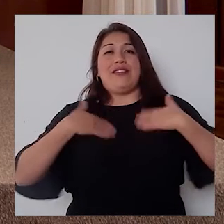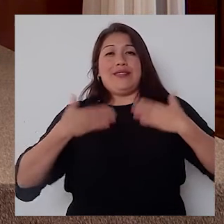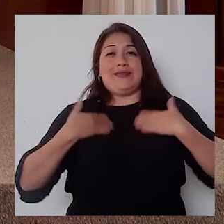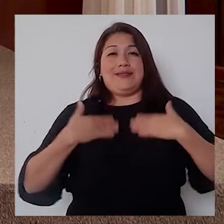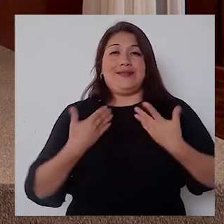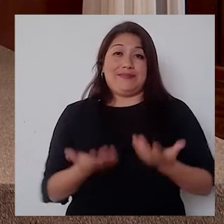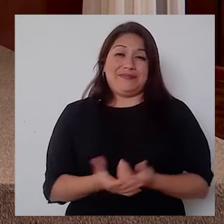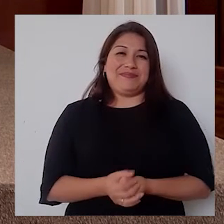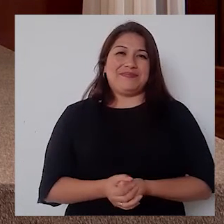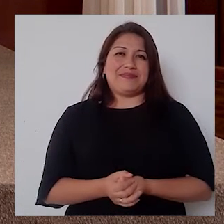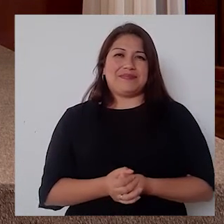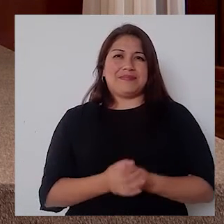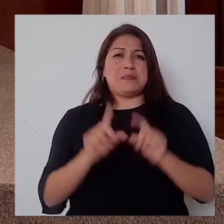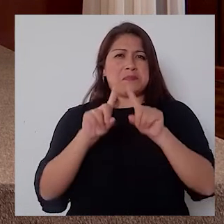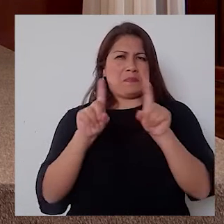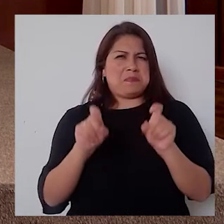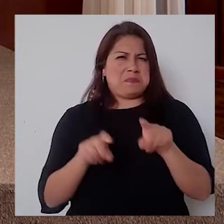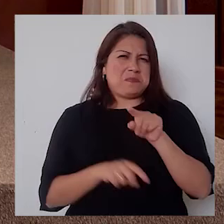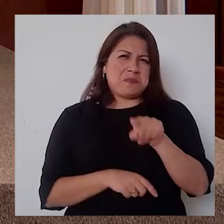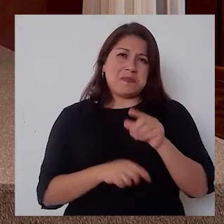una ciudad accesible, alcalde?